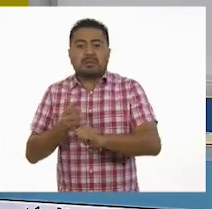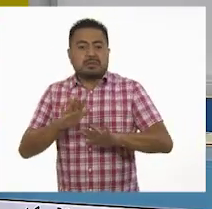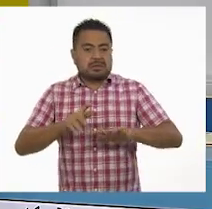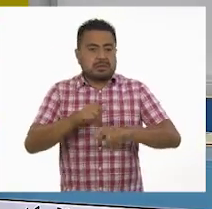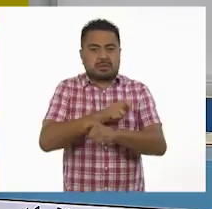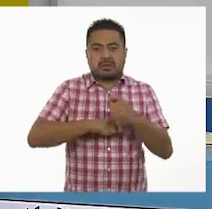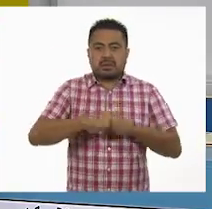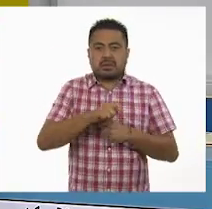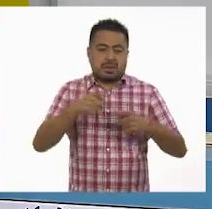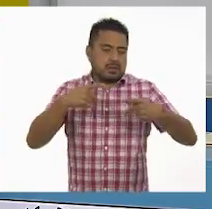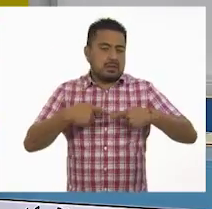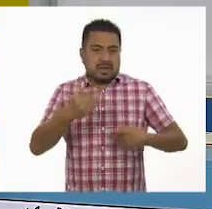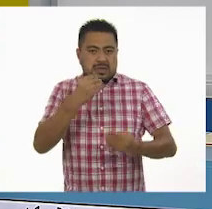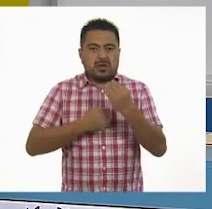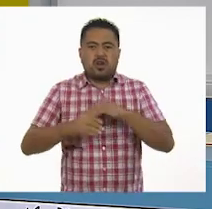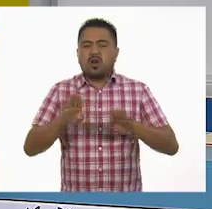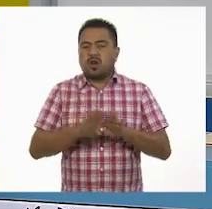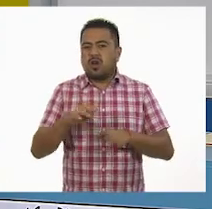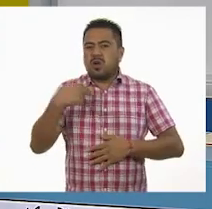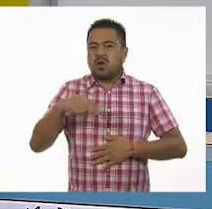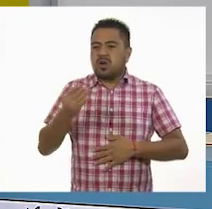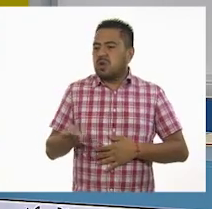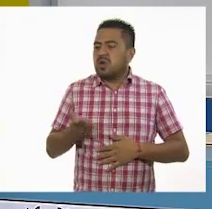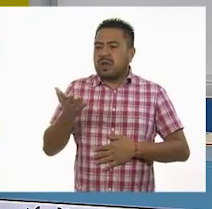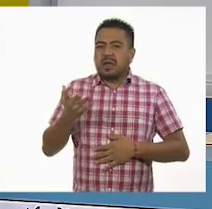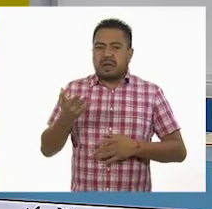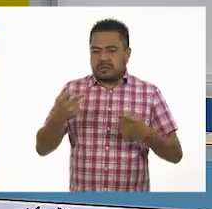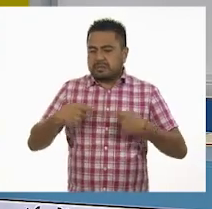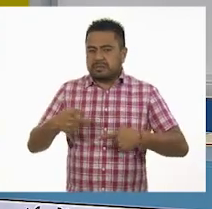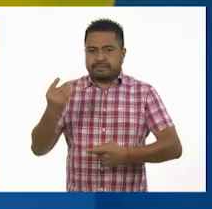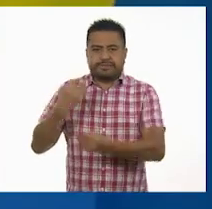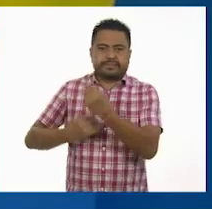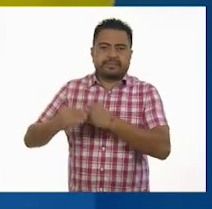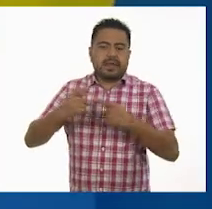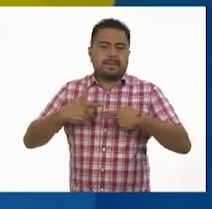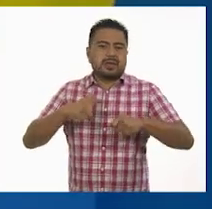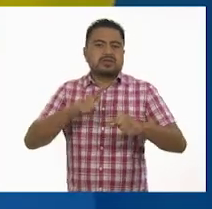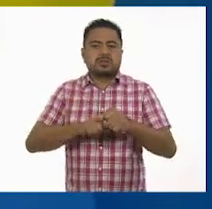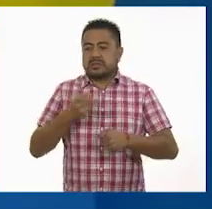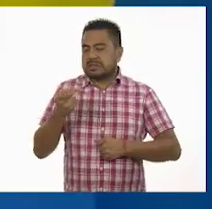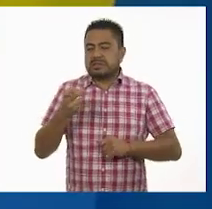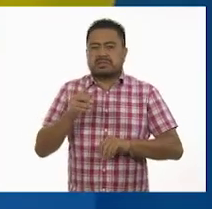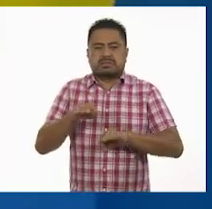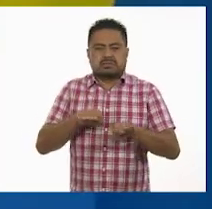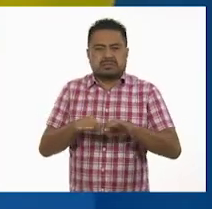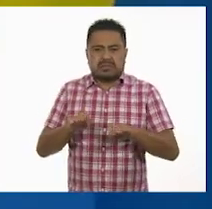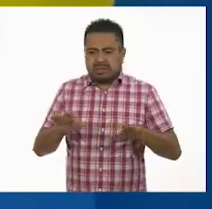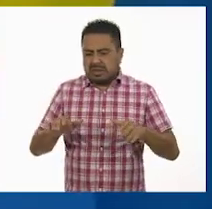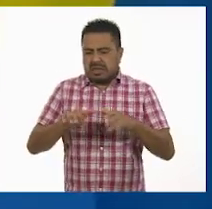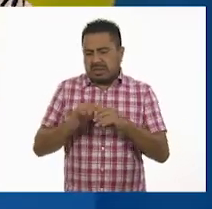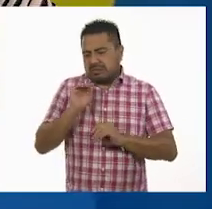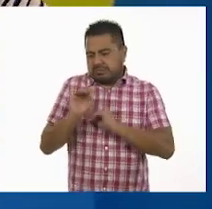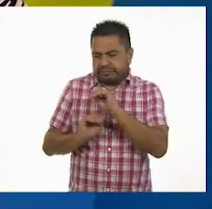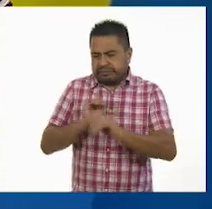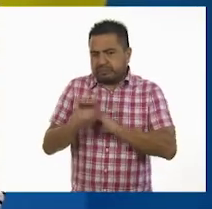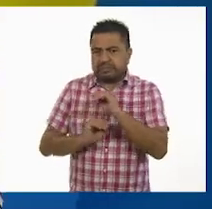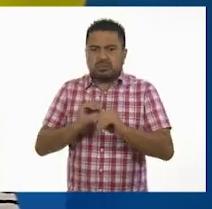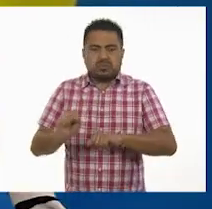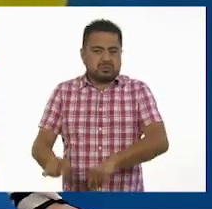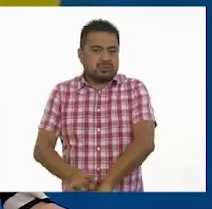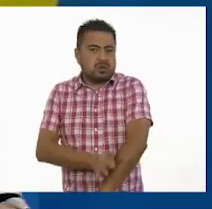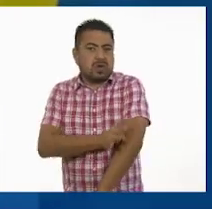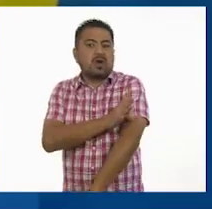cambio, el vestuario, como su nombre lo dice, viste al personaje. Y eso implica un trabajo de caracterización y de